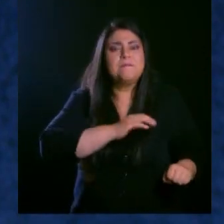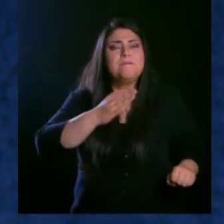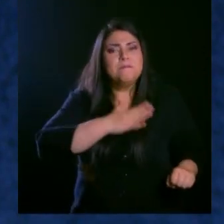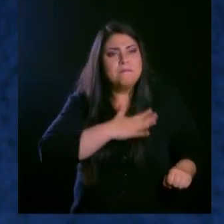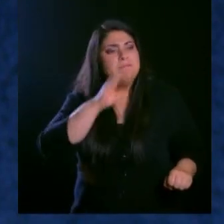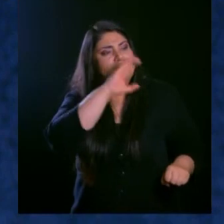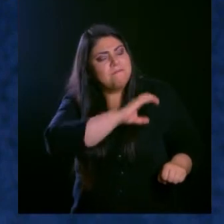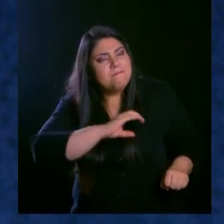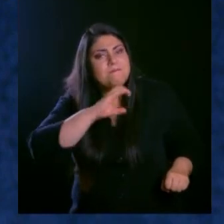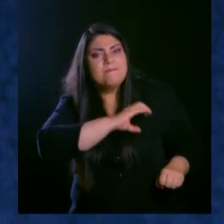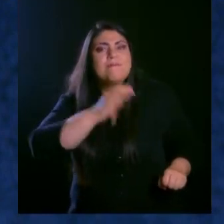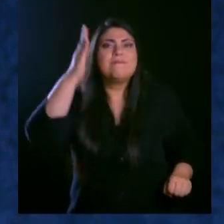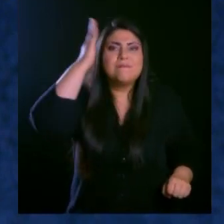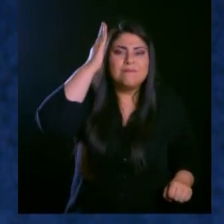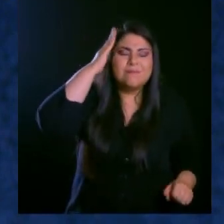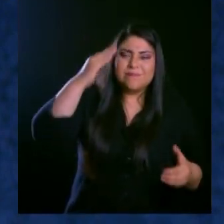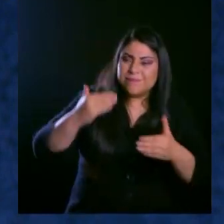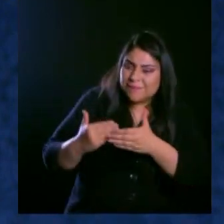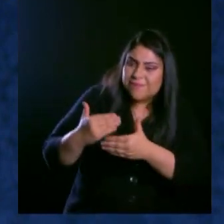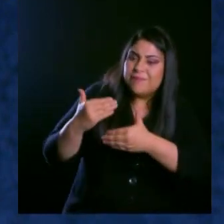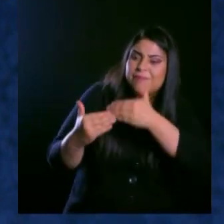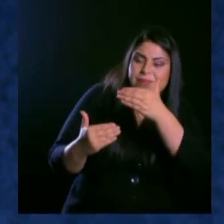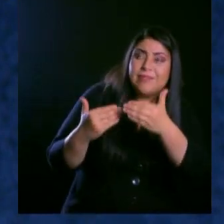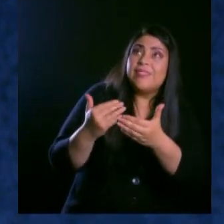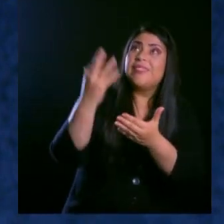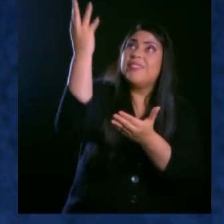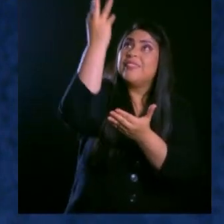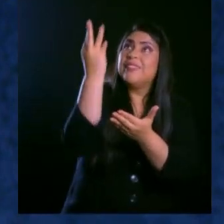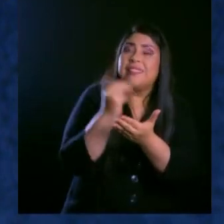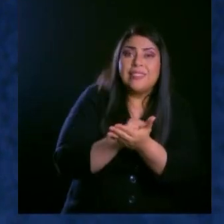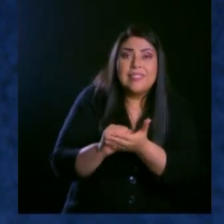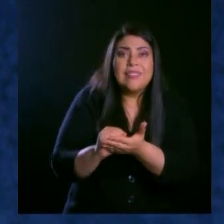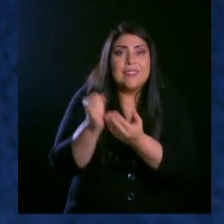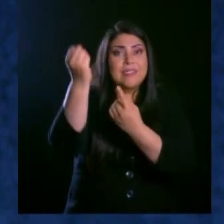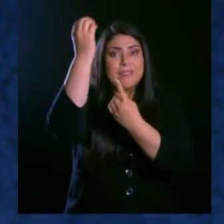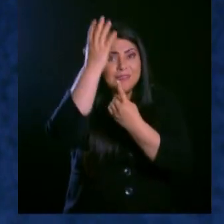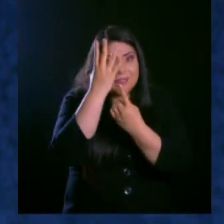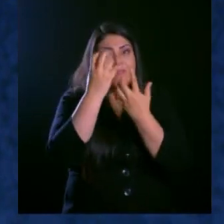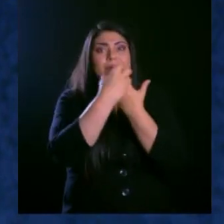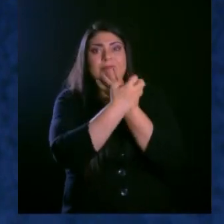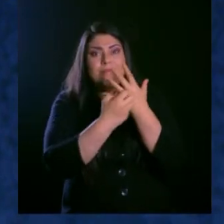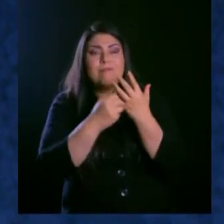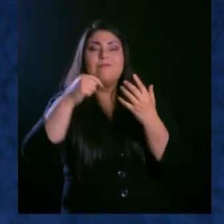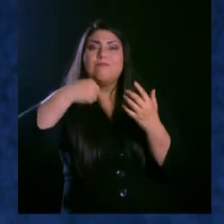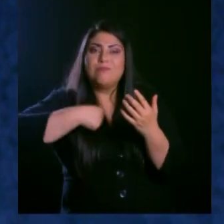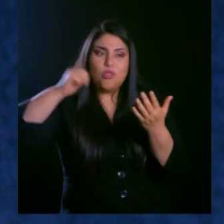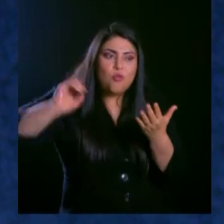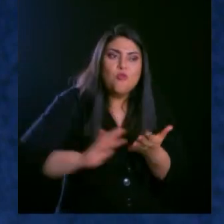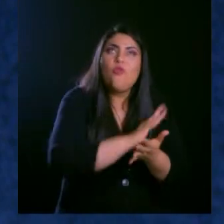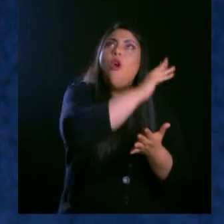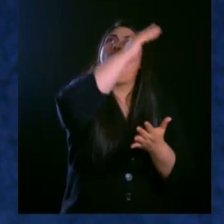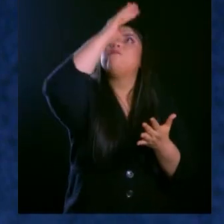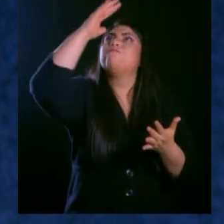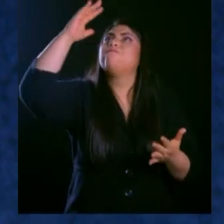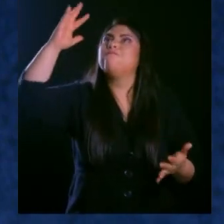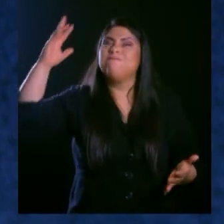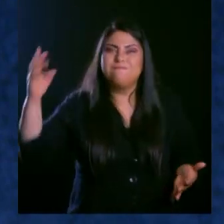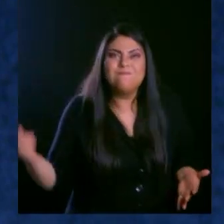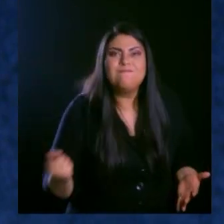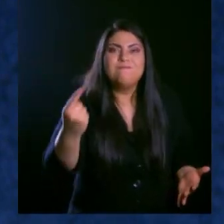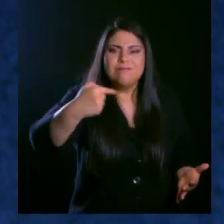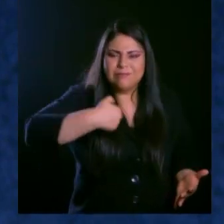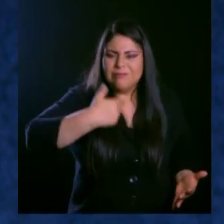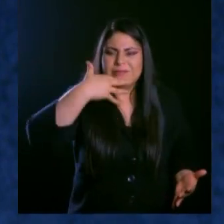carácter, porque yo sé que después de aquí con el Espíritu Santo yo voy a dar fruto, yo voy a glorificar al Padre y me van a conocer a mí como un